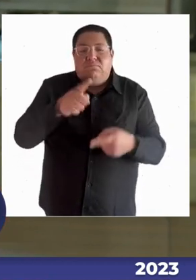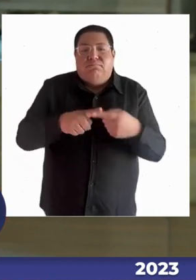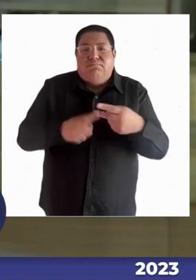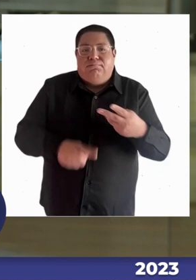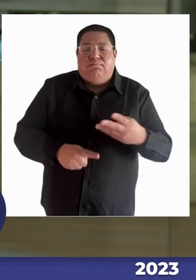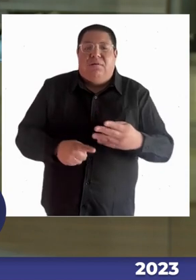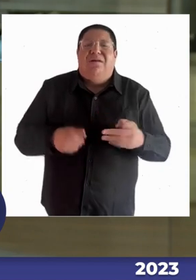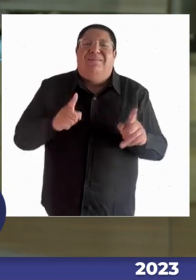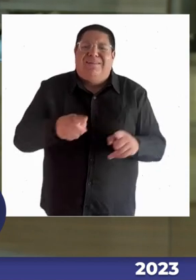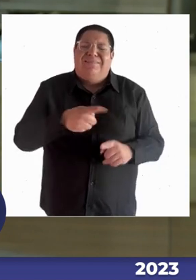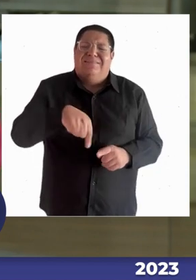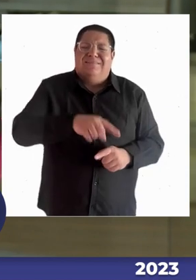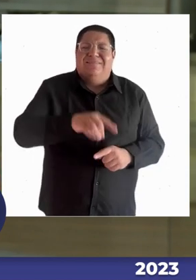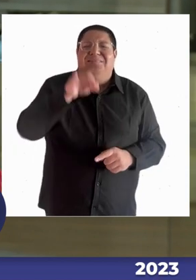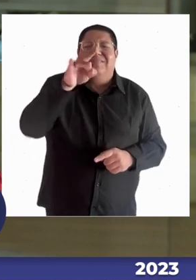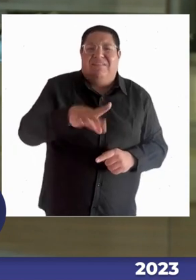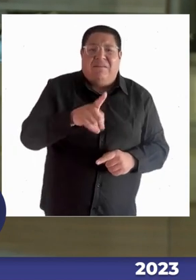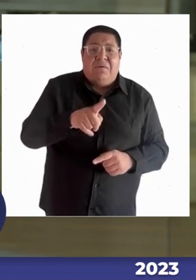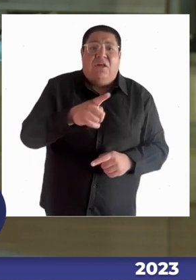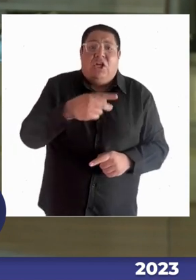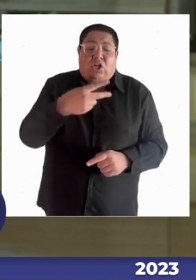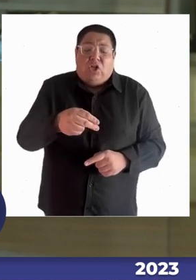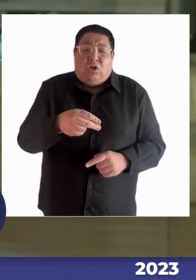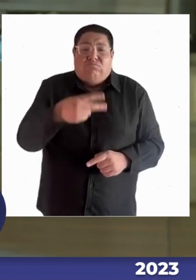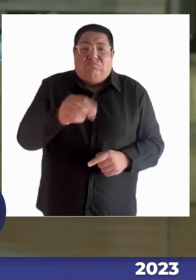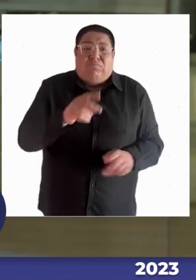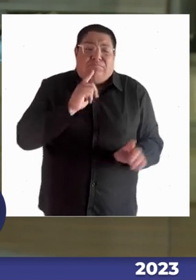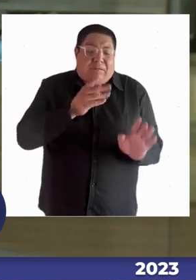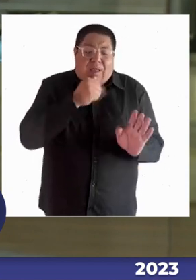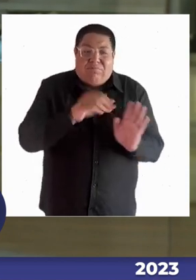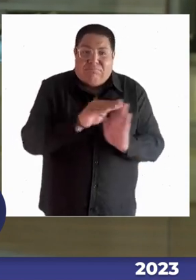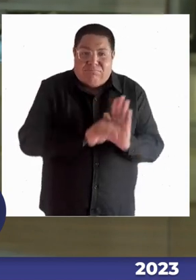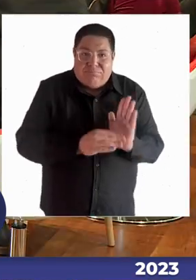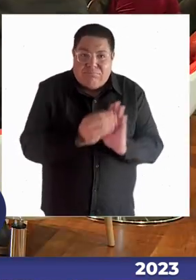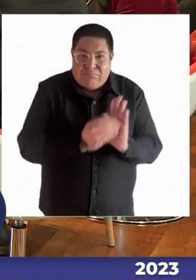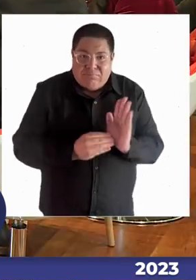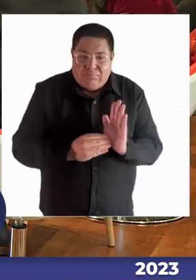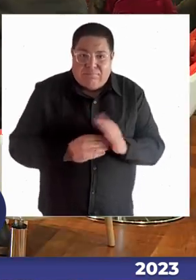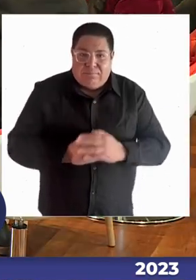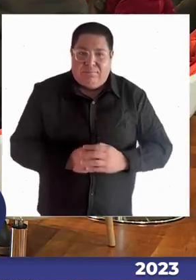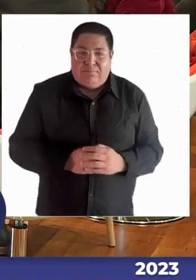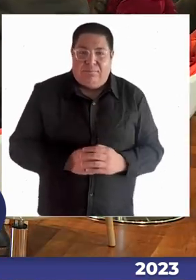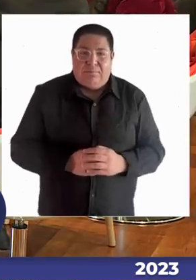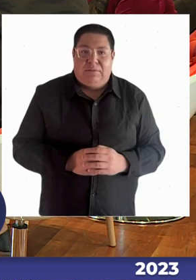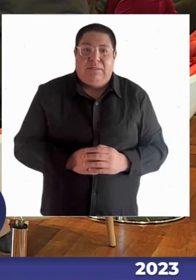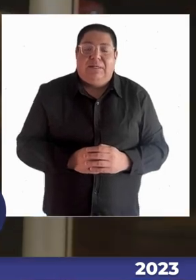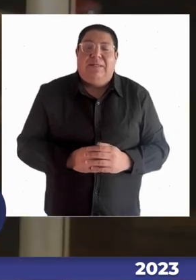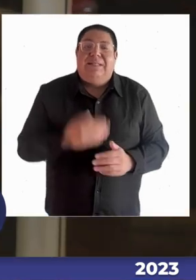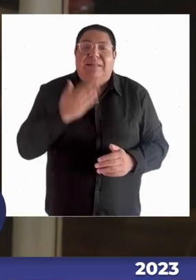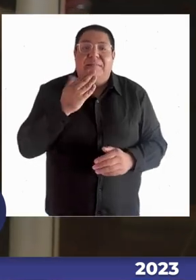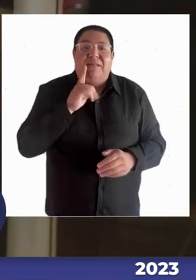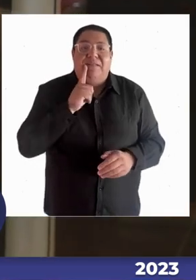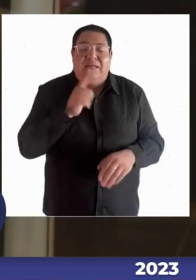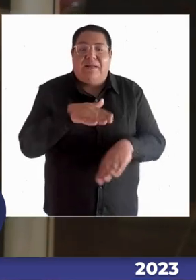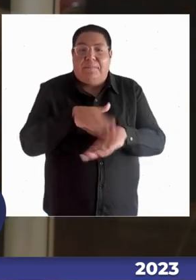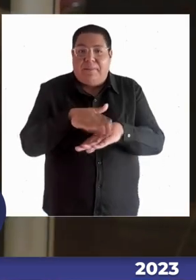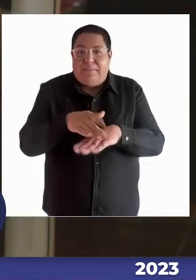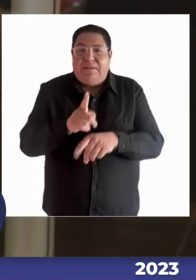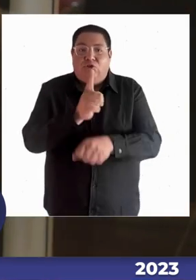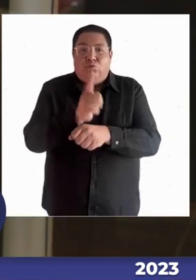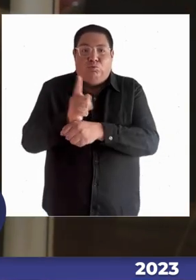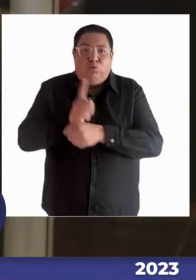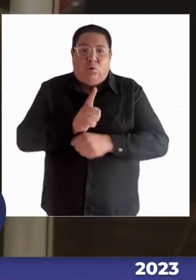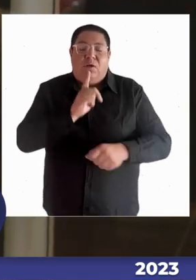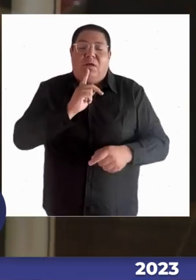que no es no, no está en la norma. Claro, hay un artículo específico que señala el permiso a padres, madres, tutores, claro, y señala